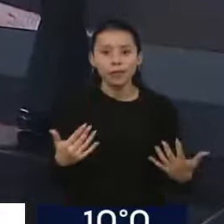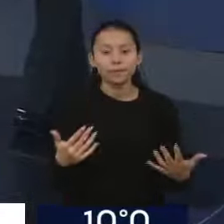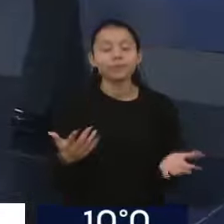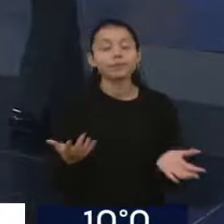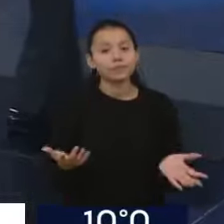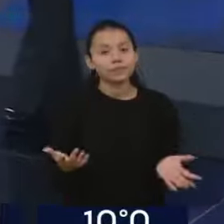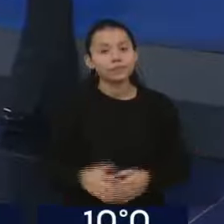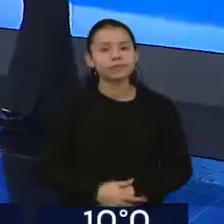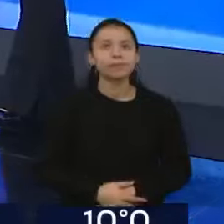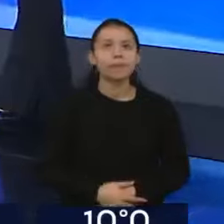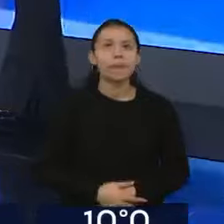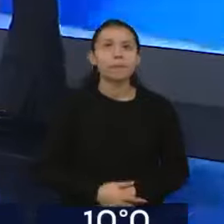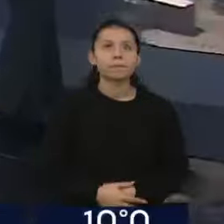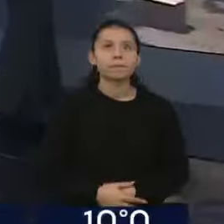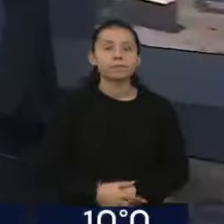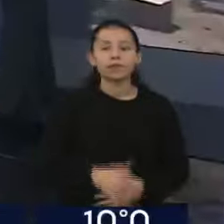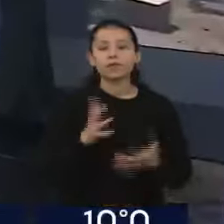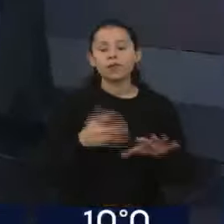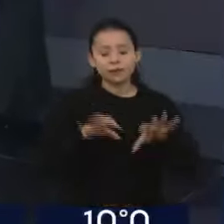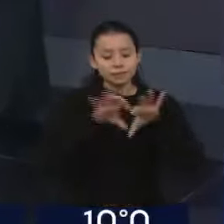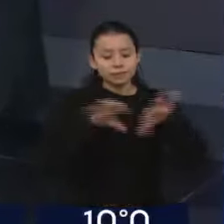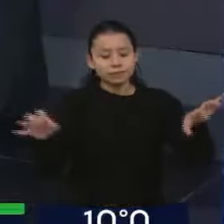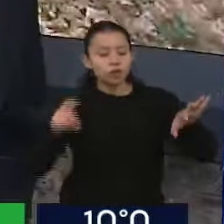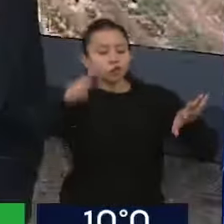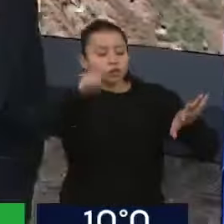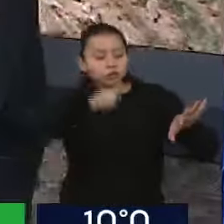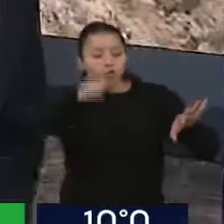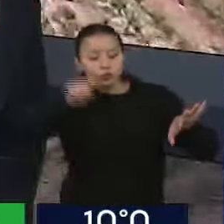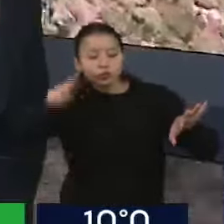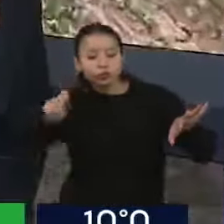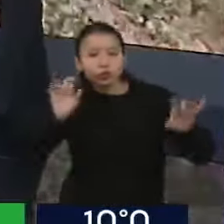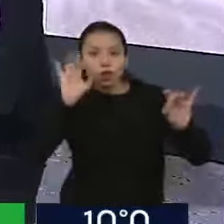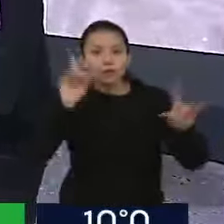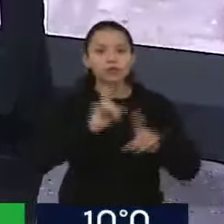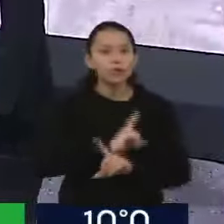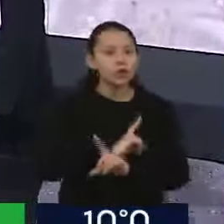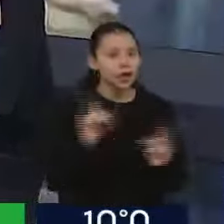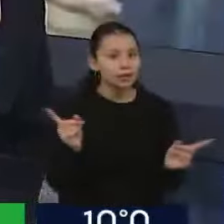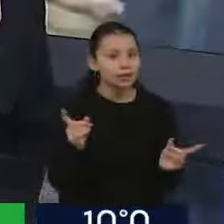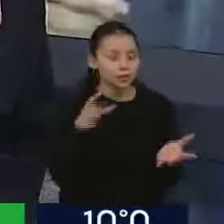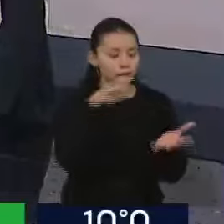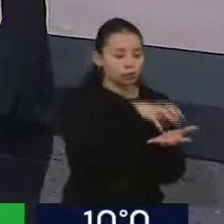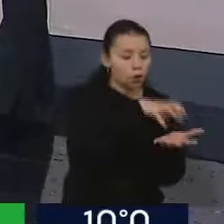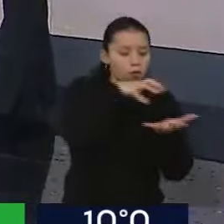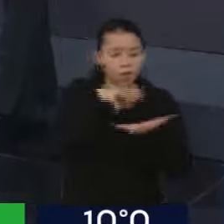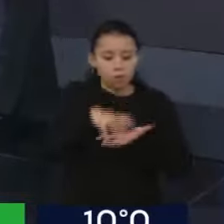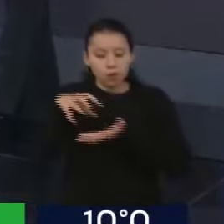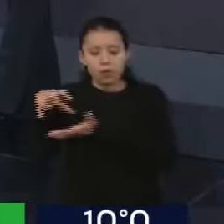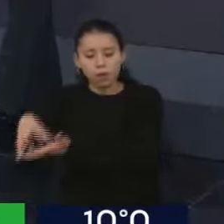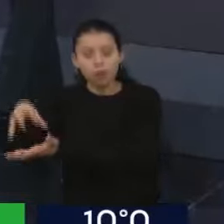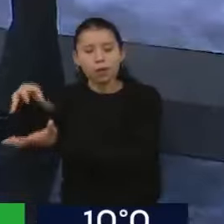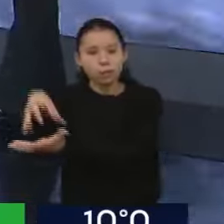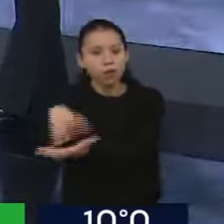complementarias. No es solamente soldar los caños, hacer la trase y demás, sino todas las obras complementarias que rodean, por ejemplo,